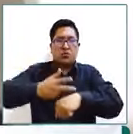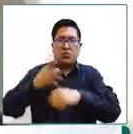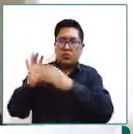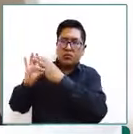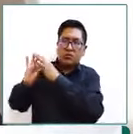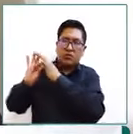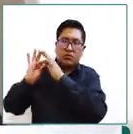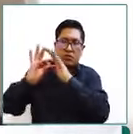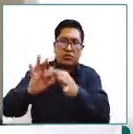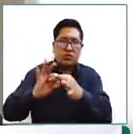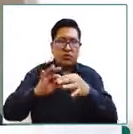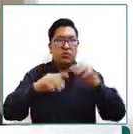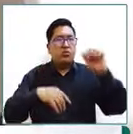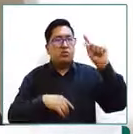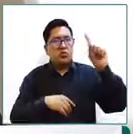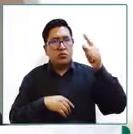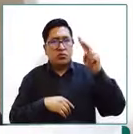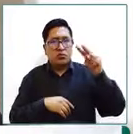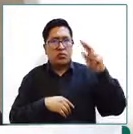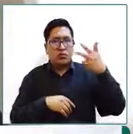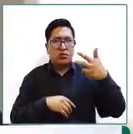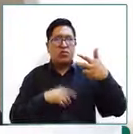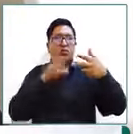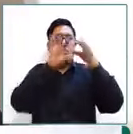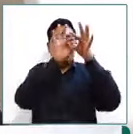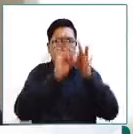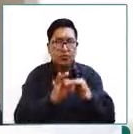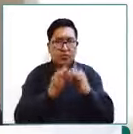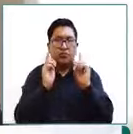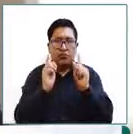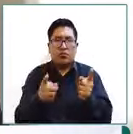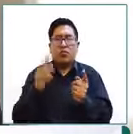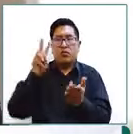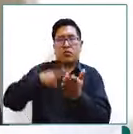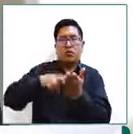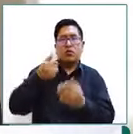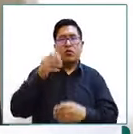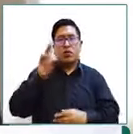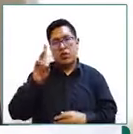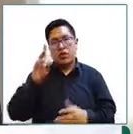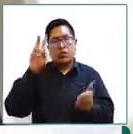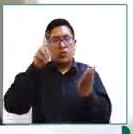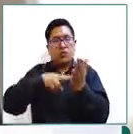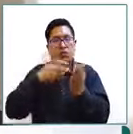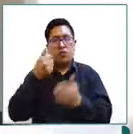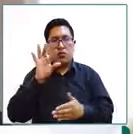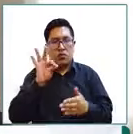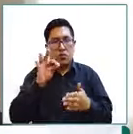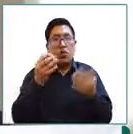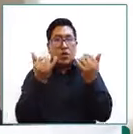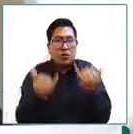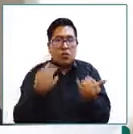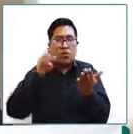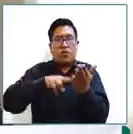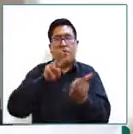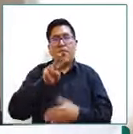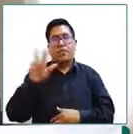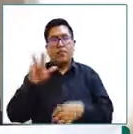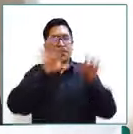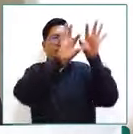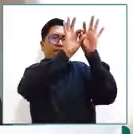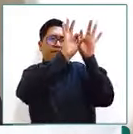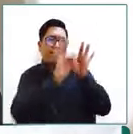lógica de las dos anteriores del 2017 y del 2019 con énfasis en las visitas y